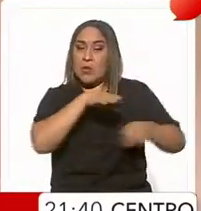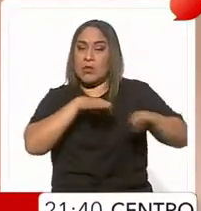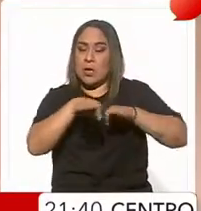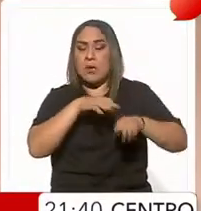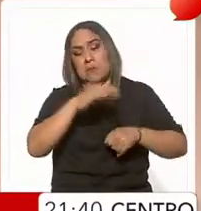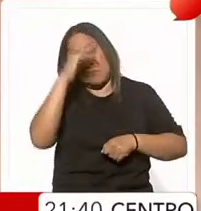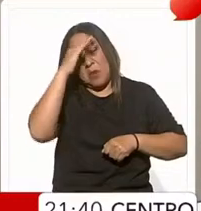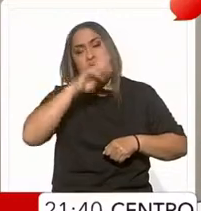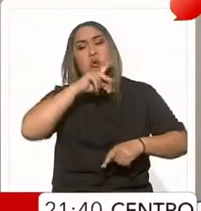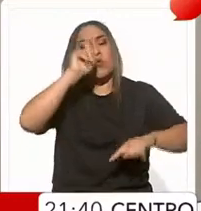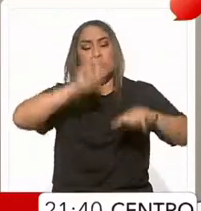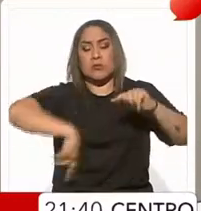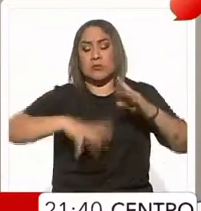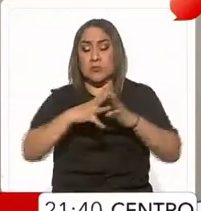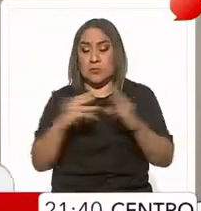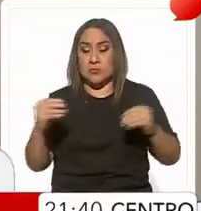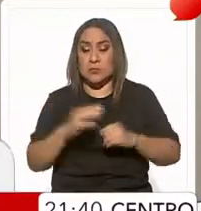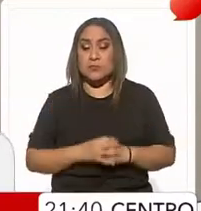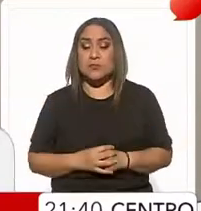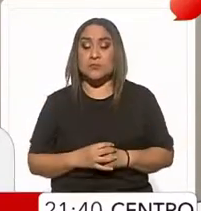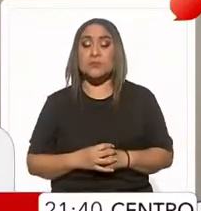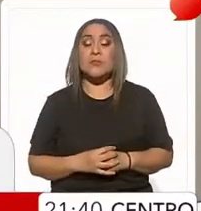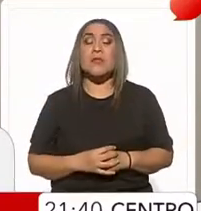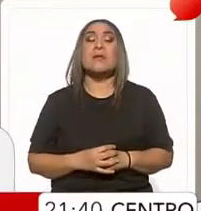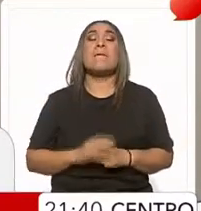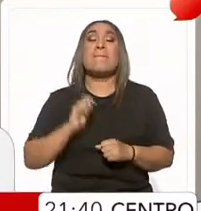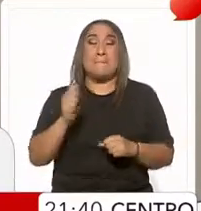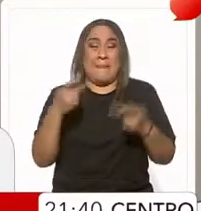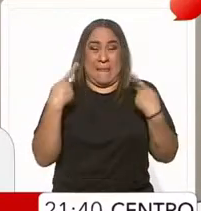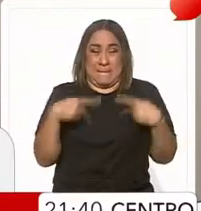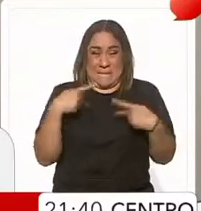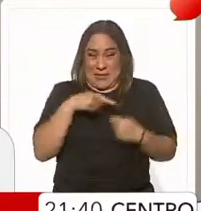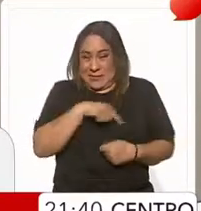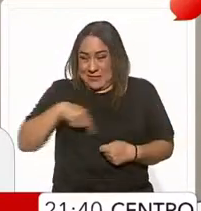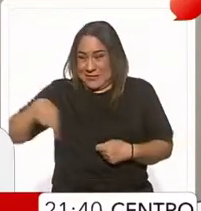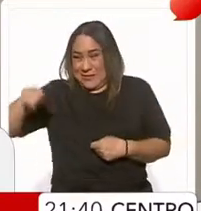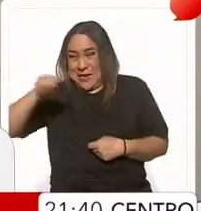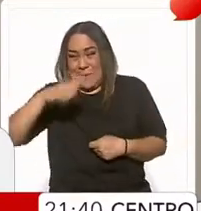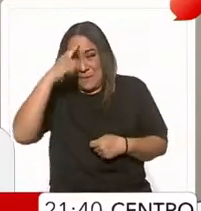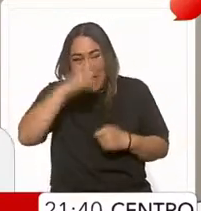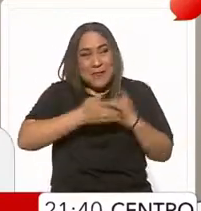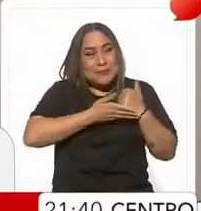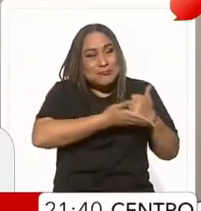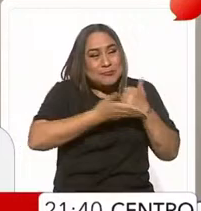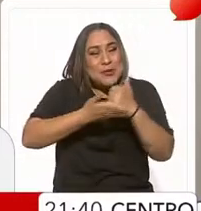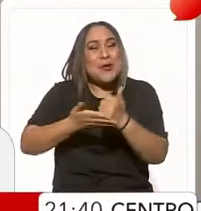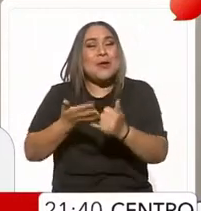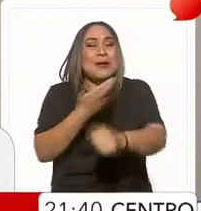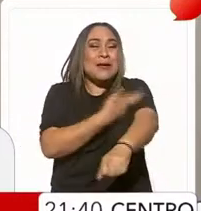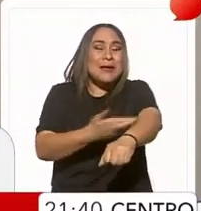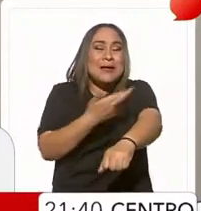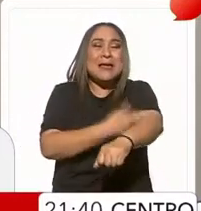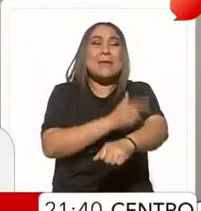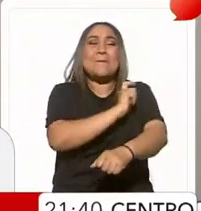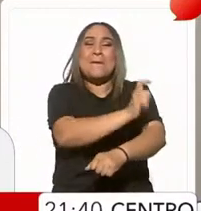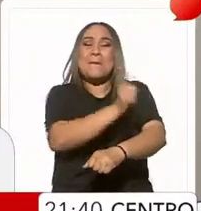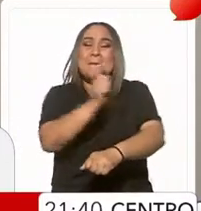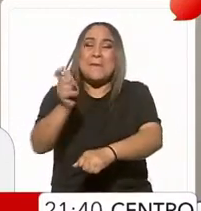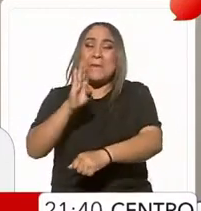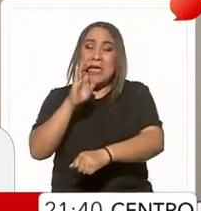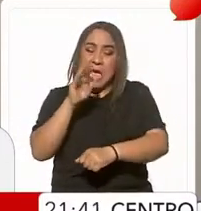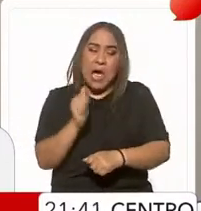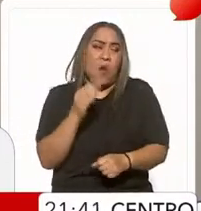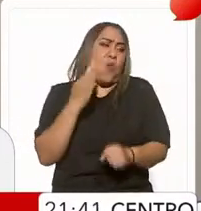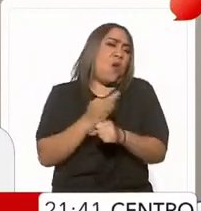desaparición. Realmente los servidores de la nación no se requieren para los programas sociales. Hoy tú tienes